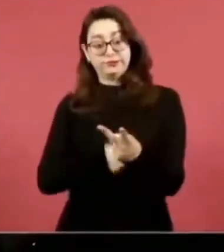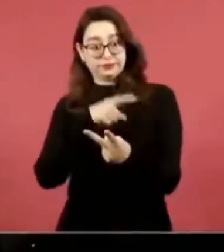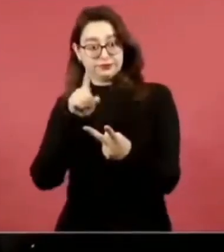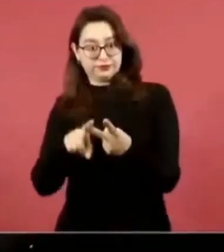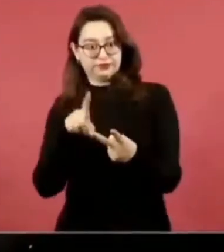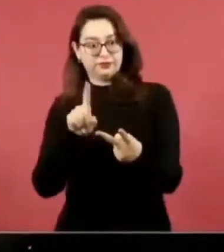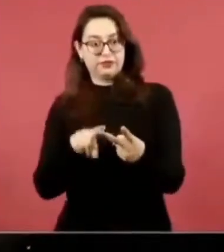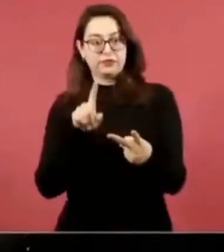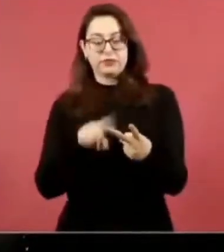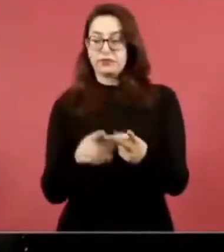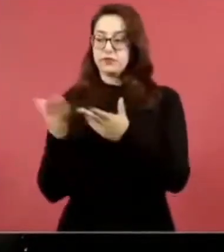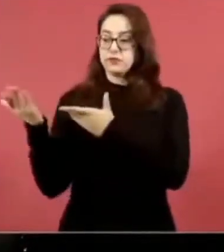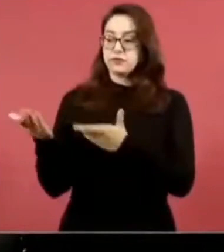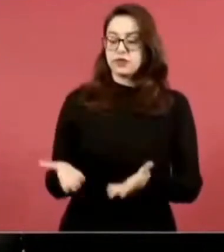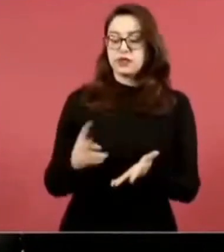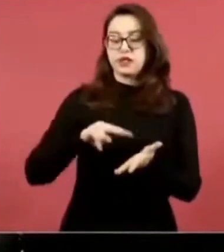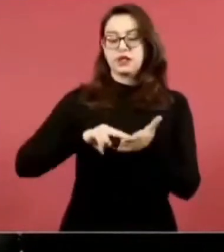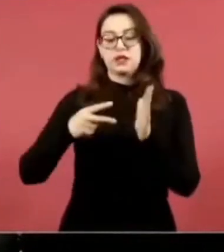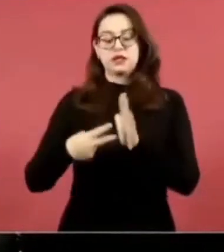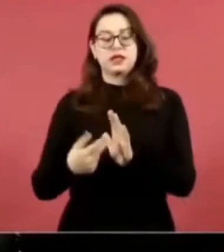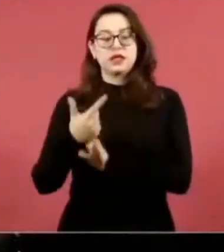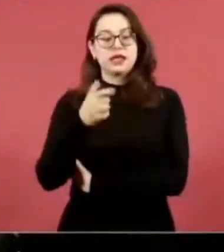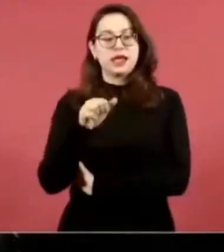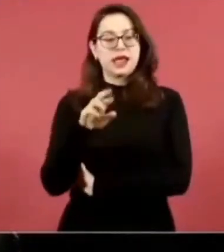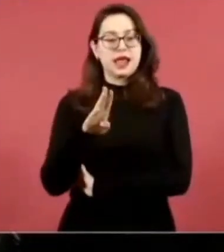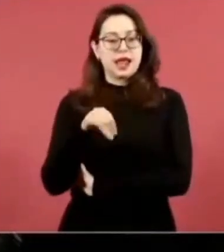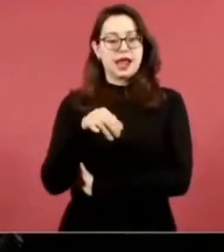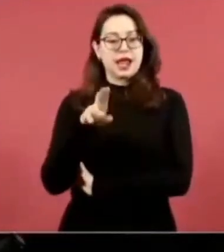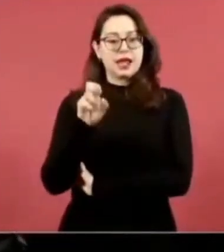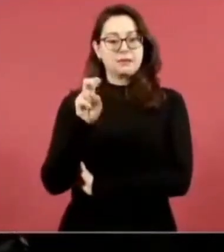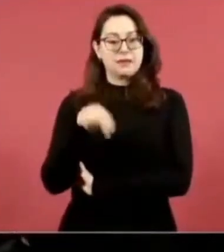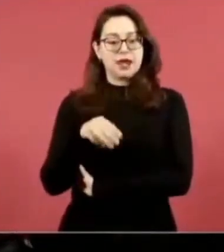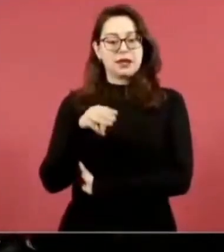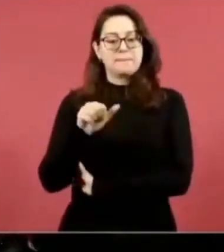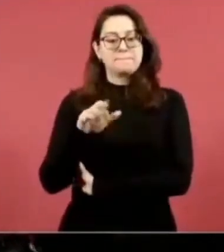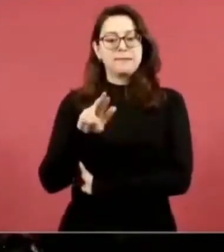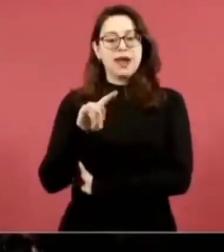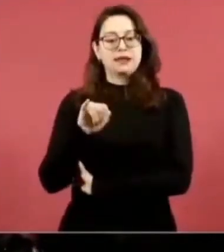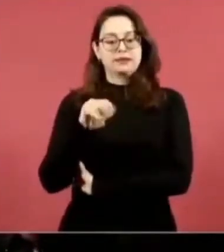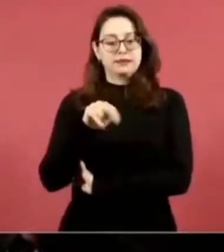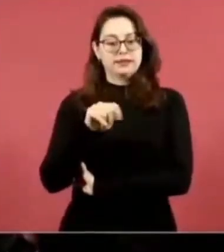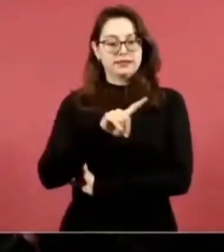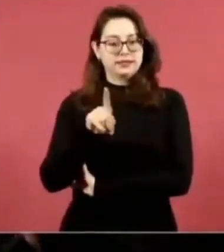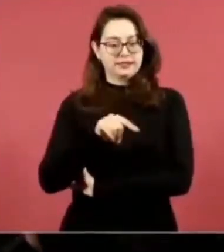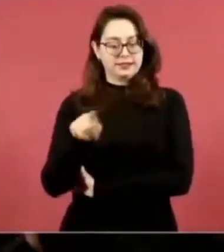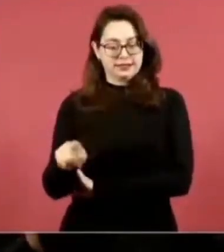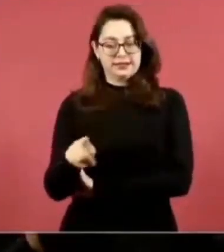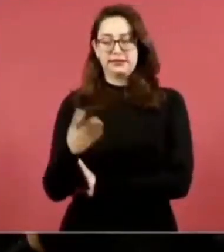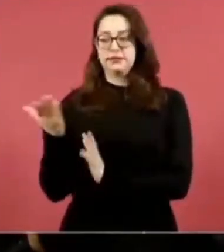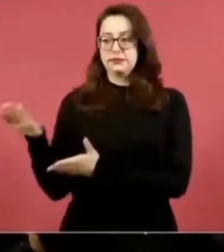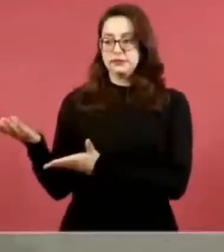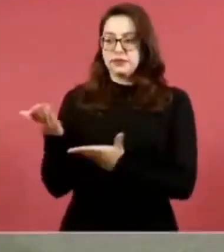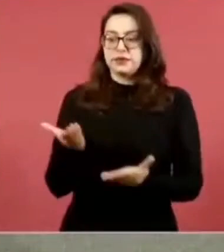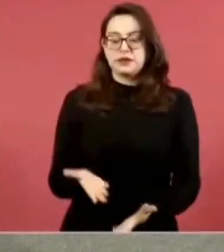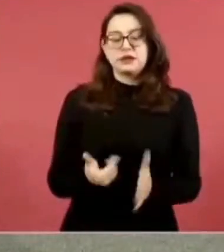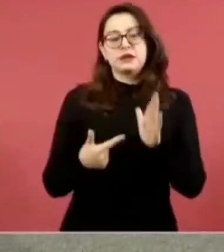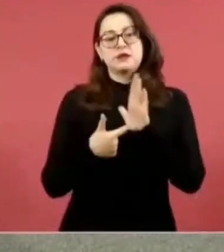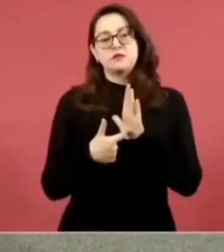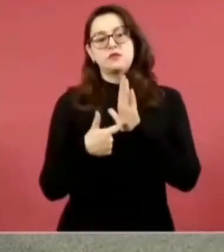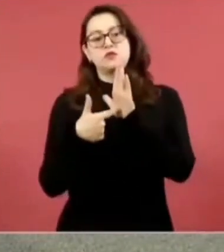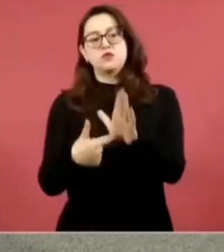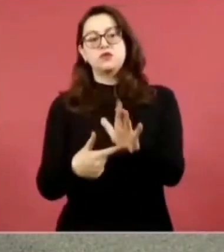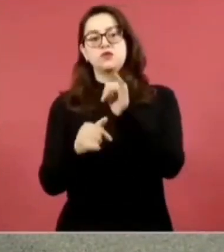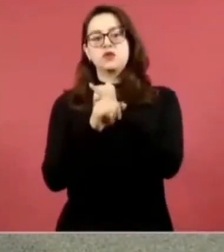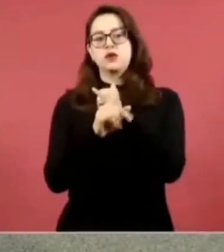Martínez Santoyo les va a dar a conocer el